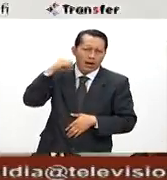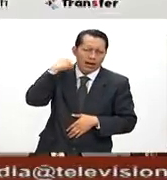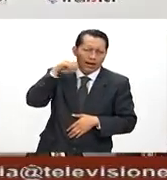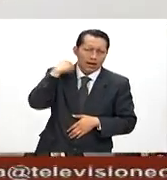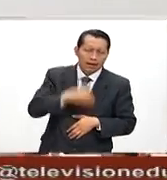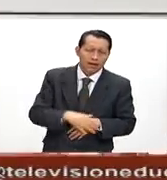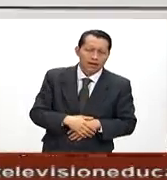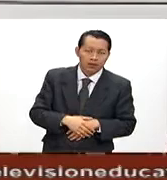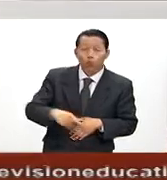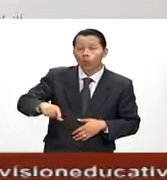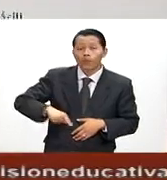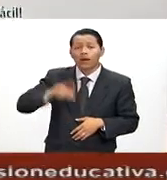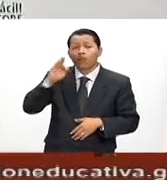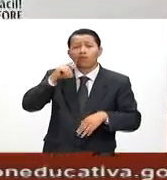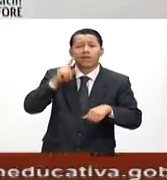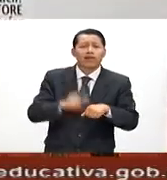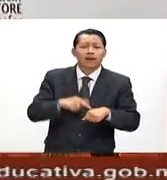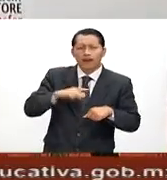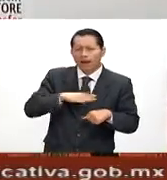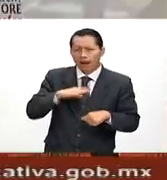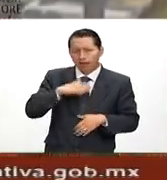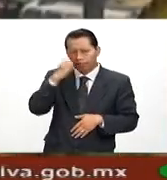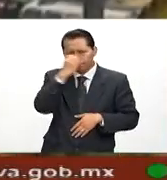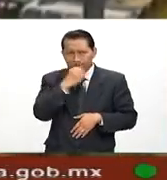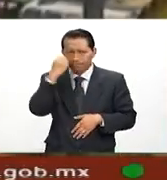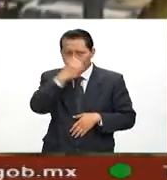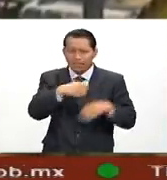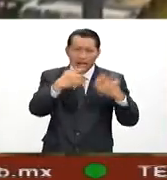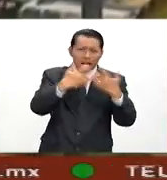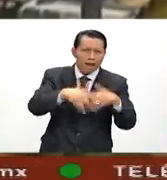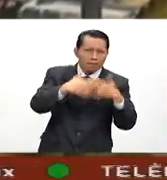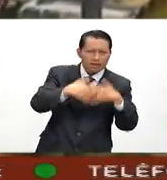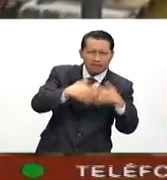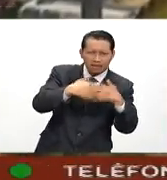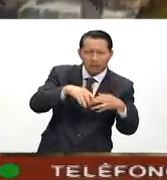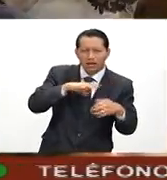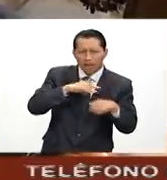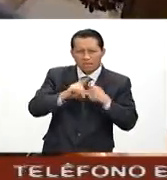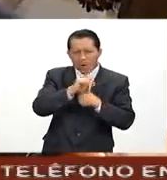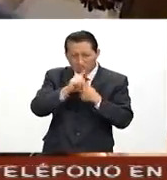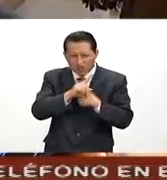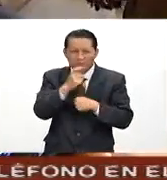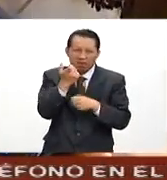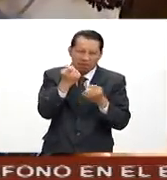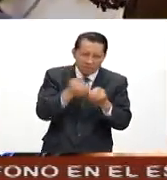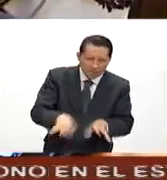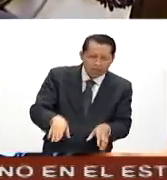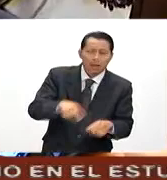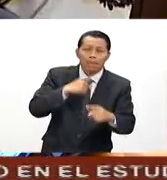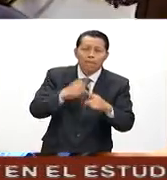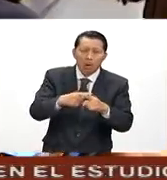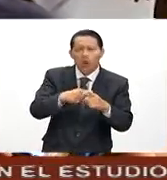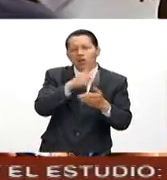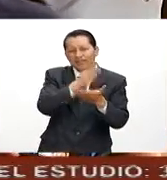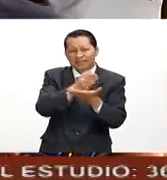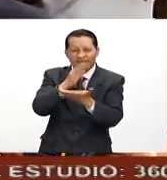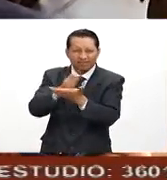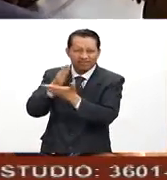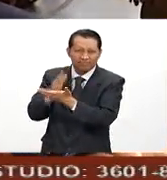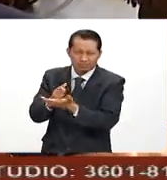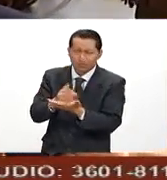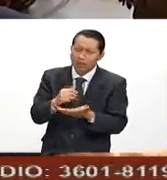El gobierno federal evalúa dar apoyo a empresarios afectados por los cierres. Naturalmente es una situación